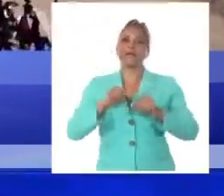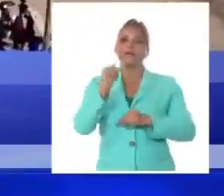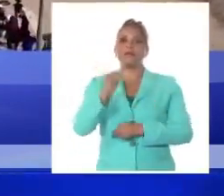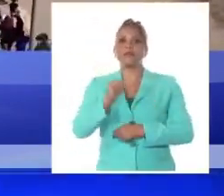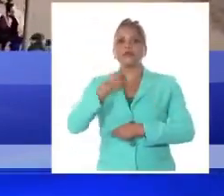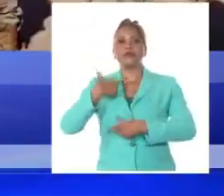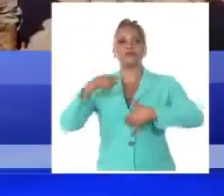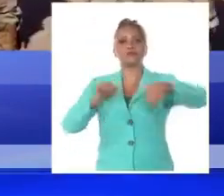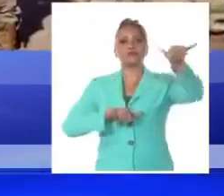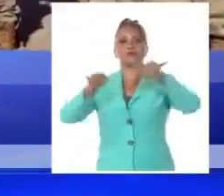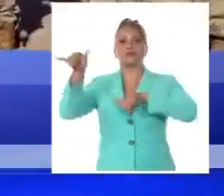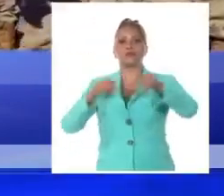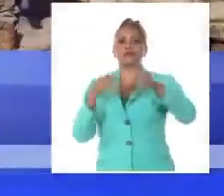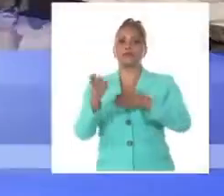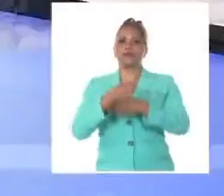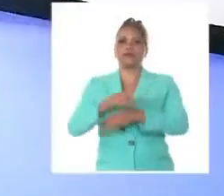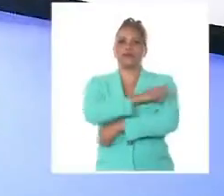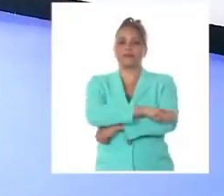irregular.